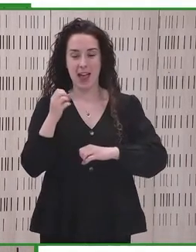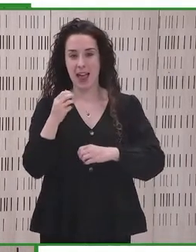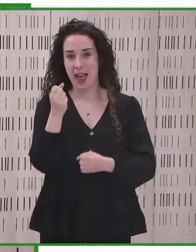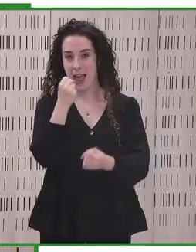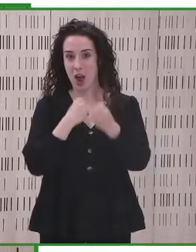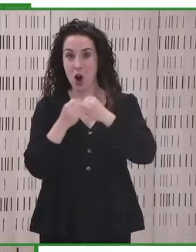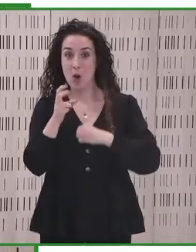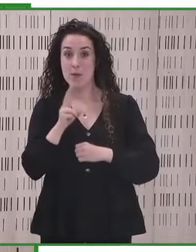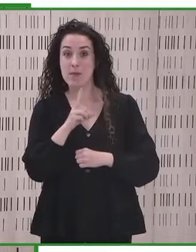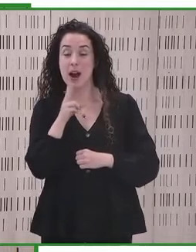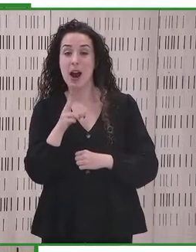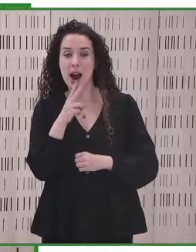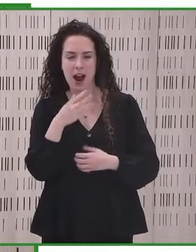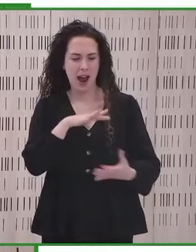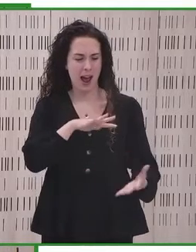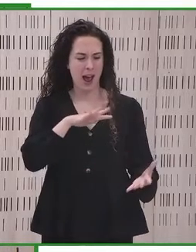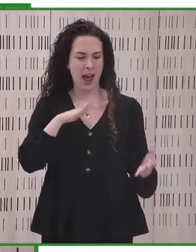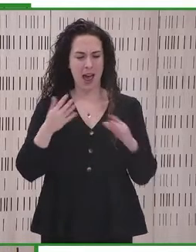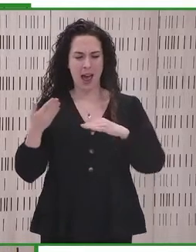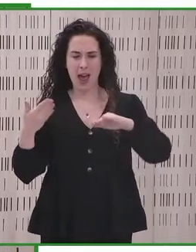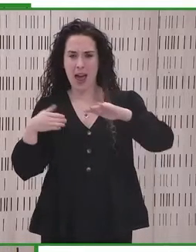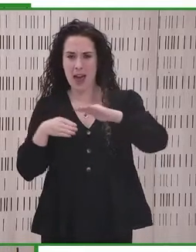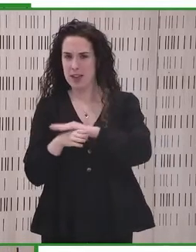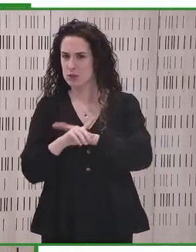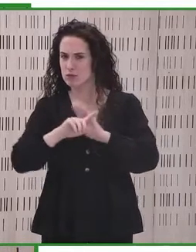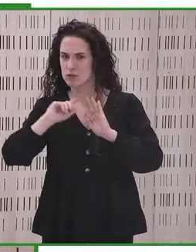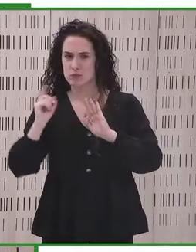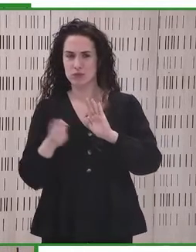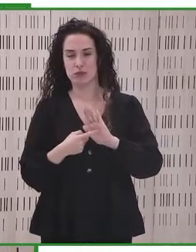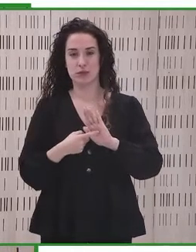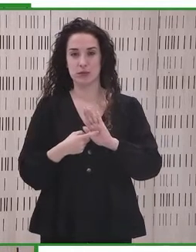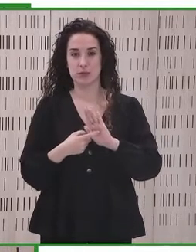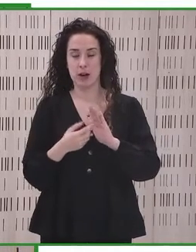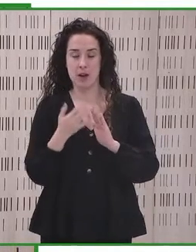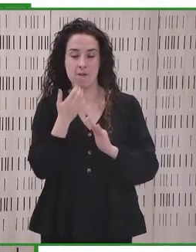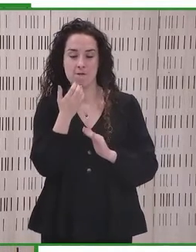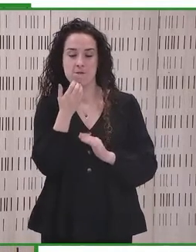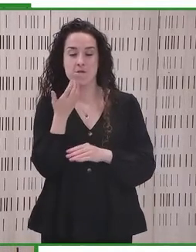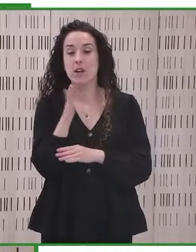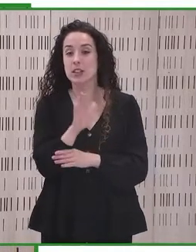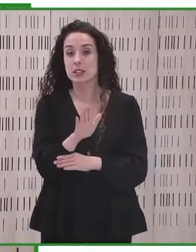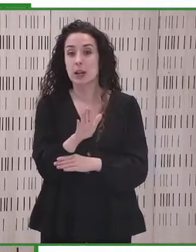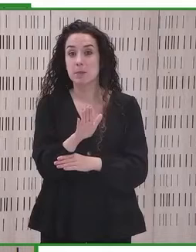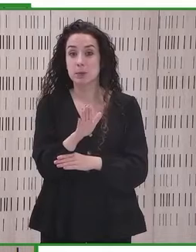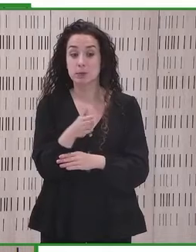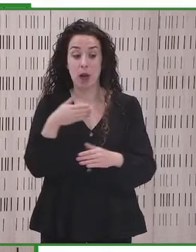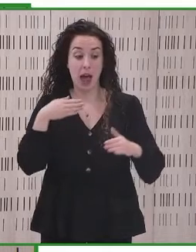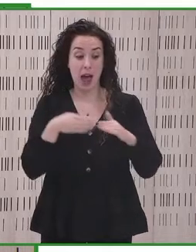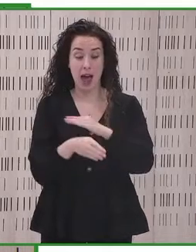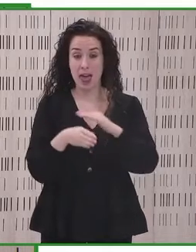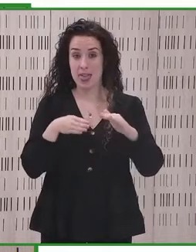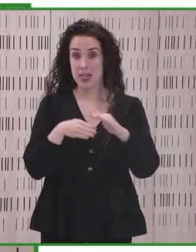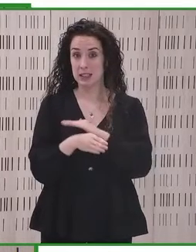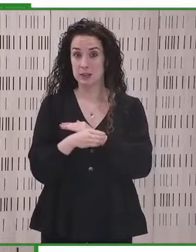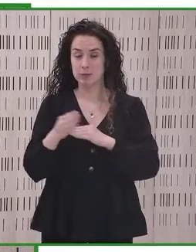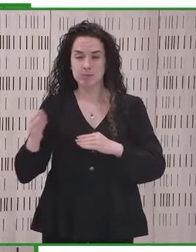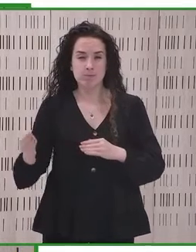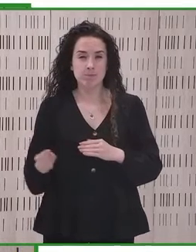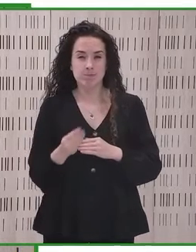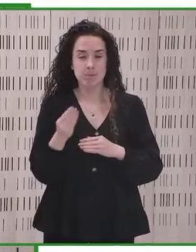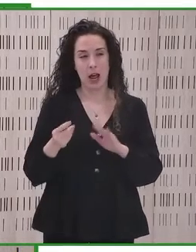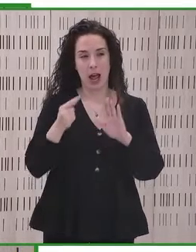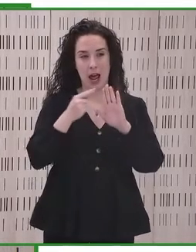que sea plenamente accesible. Esto supondría, por ejemplo, mejorar la accesibilidad en el